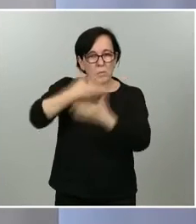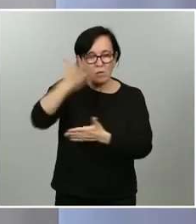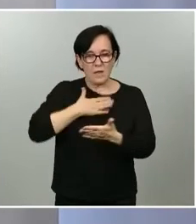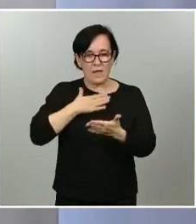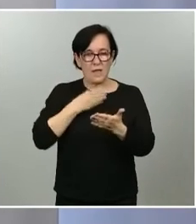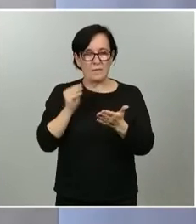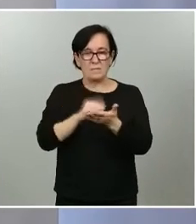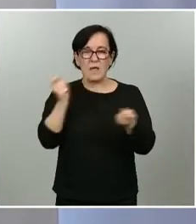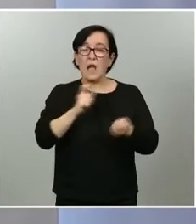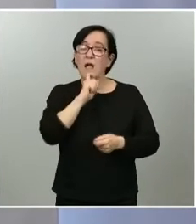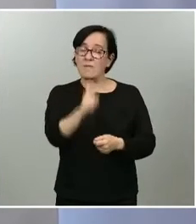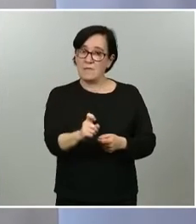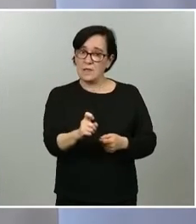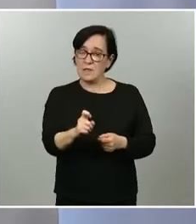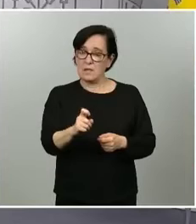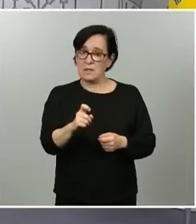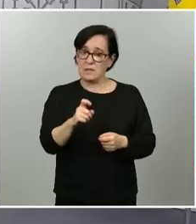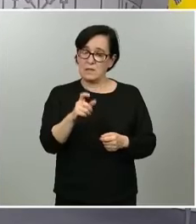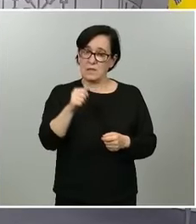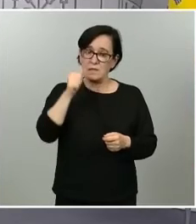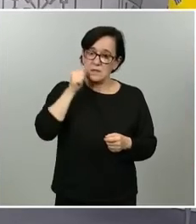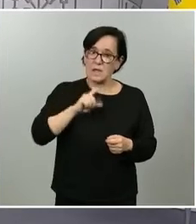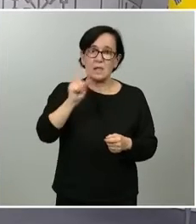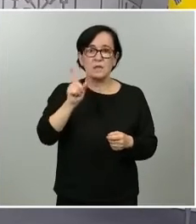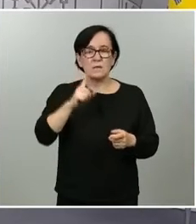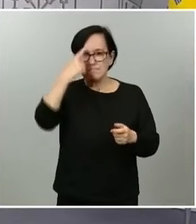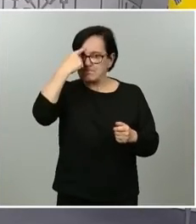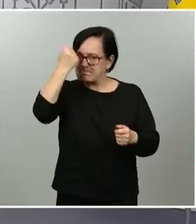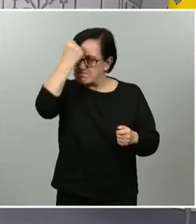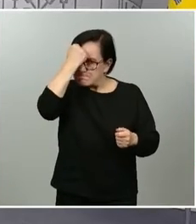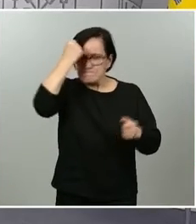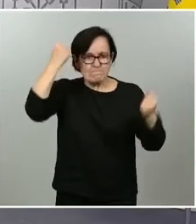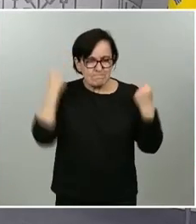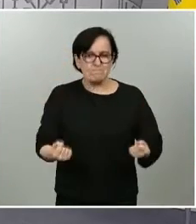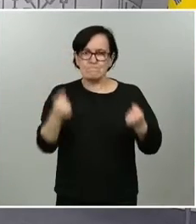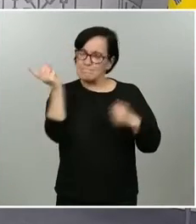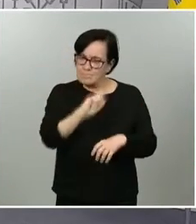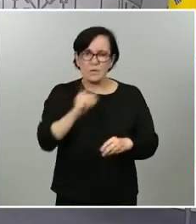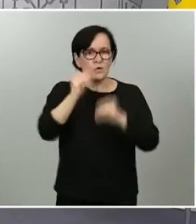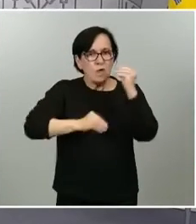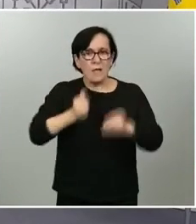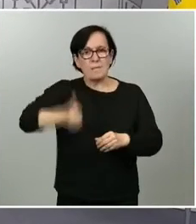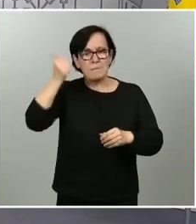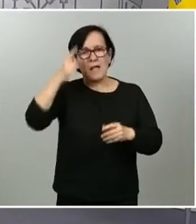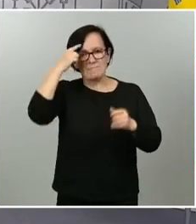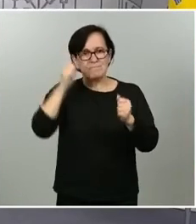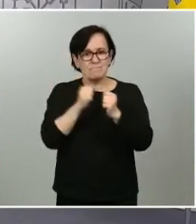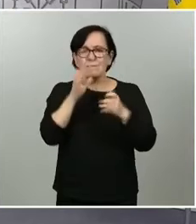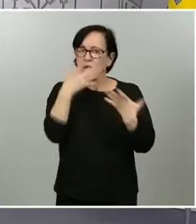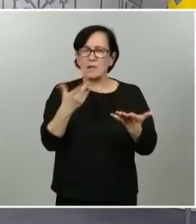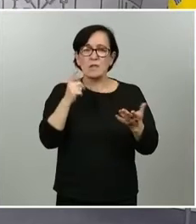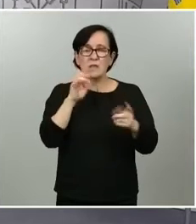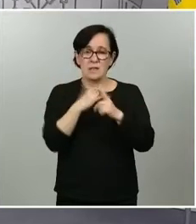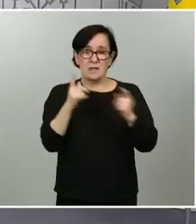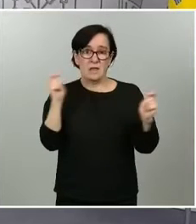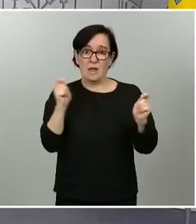advierte a Sánchez o pide que no sea tan cabezota y que deje ya de ampliar los estados de alarma dada la debilidad del gobierno en el